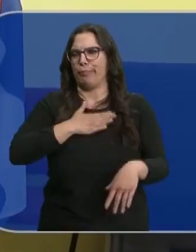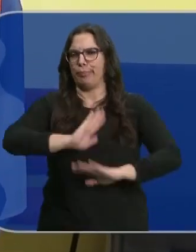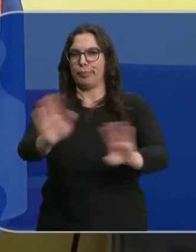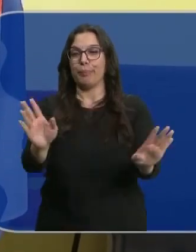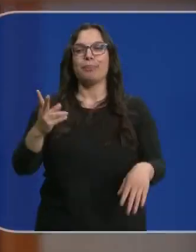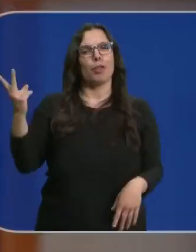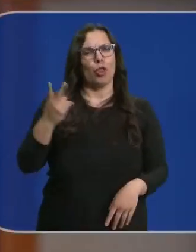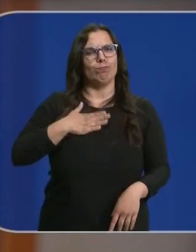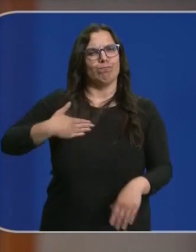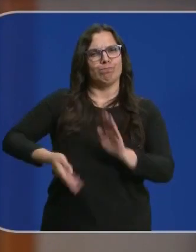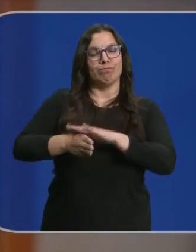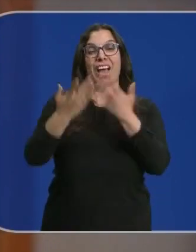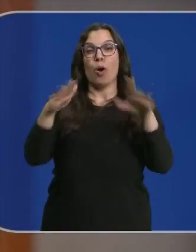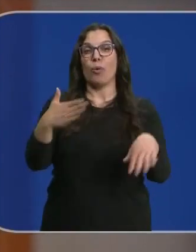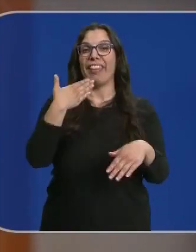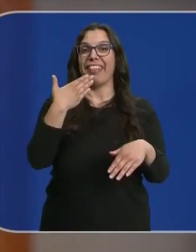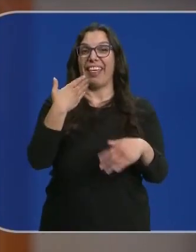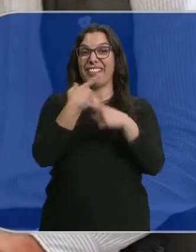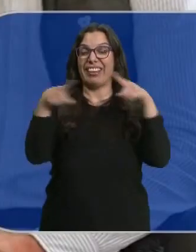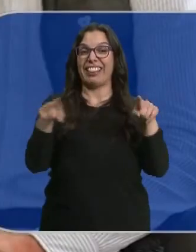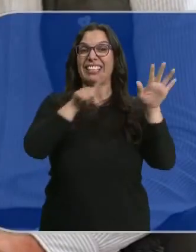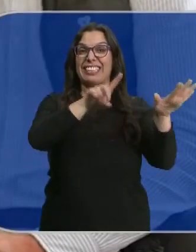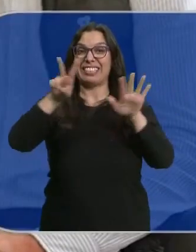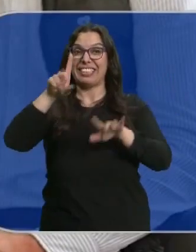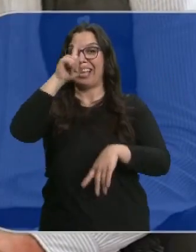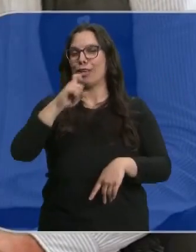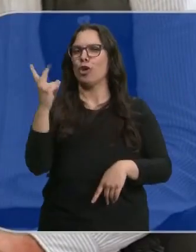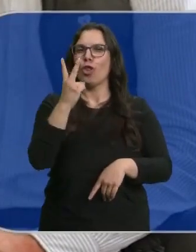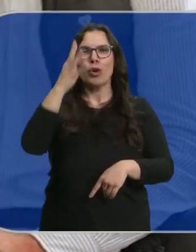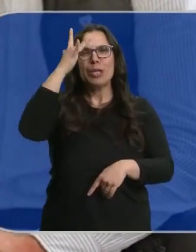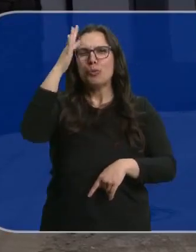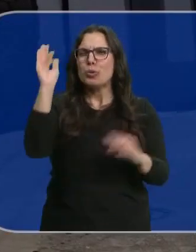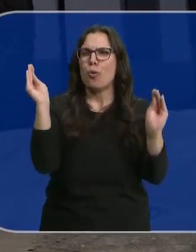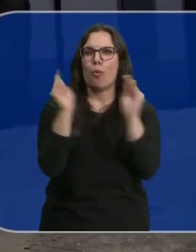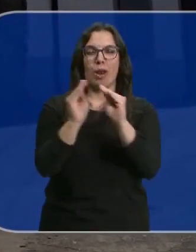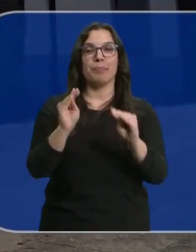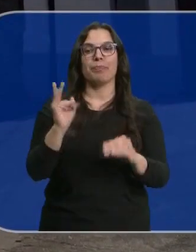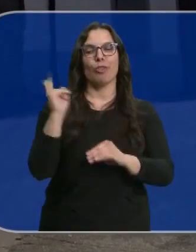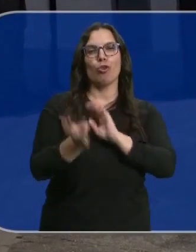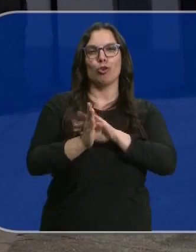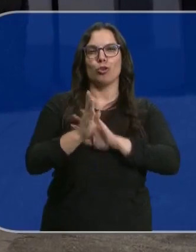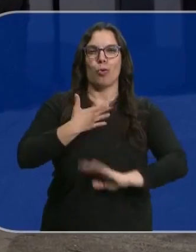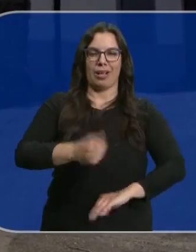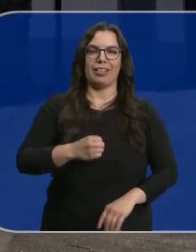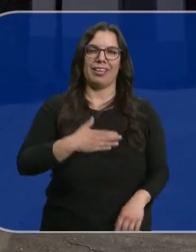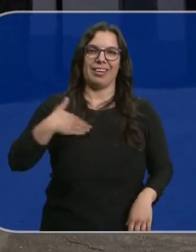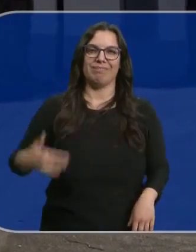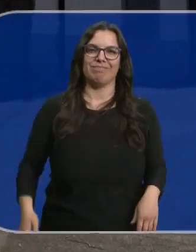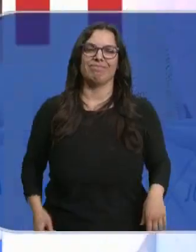no es su caso y aunque se lleven 67 años, los dos comparten la misma ilusión. Continuar siendo alcaldes.